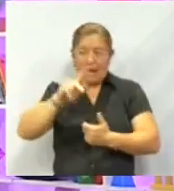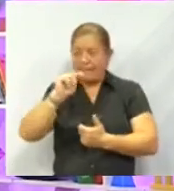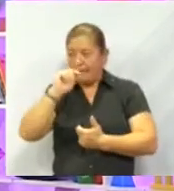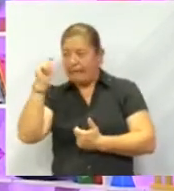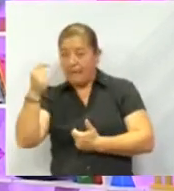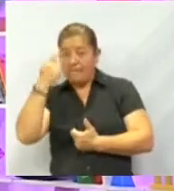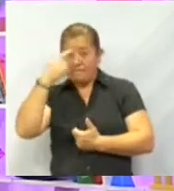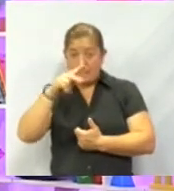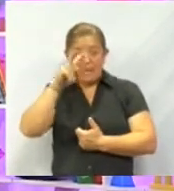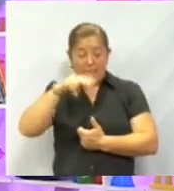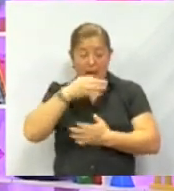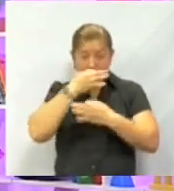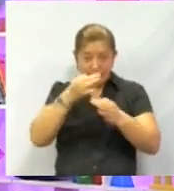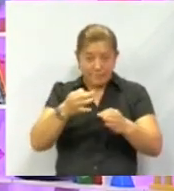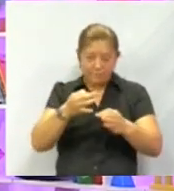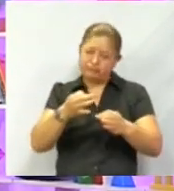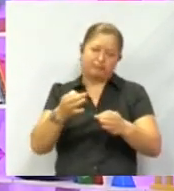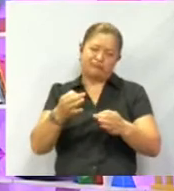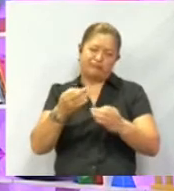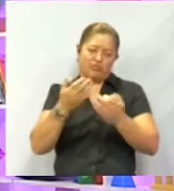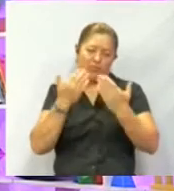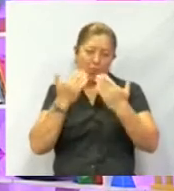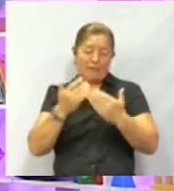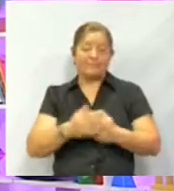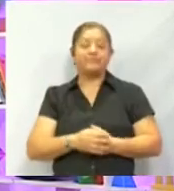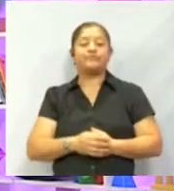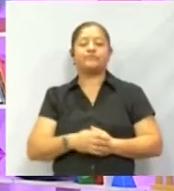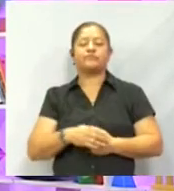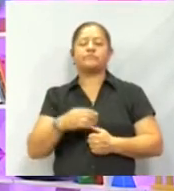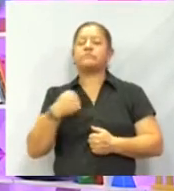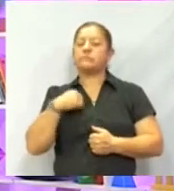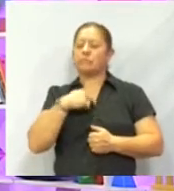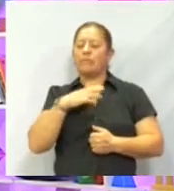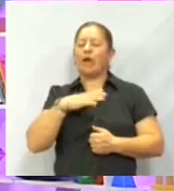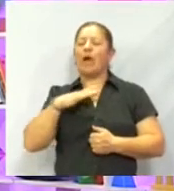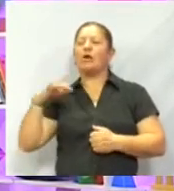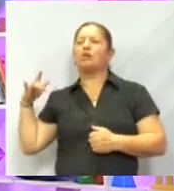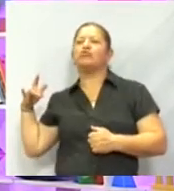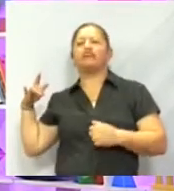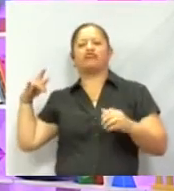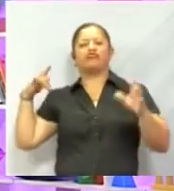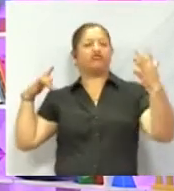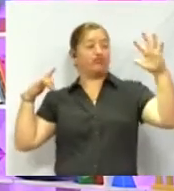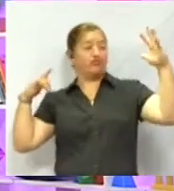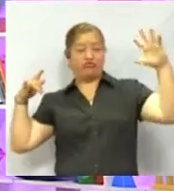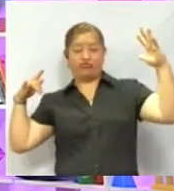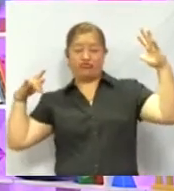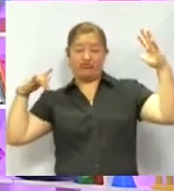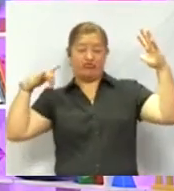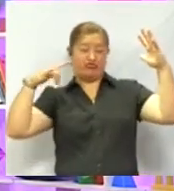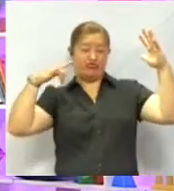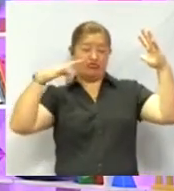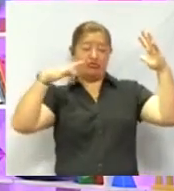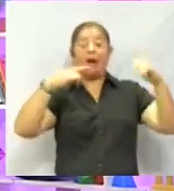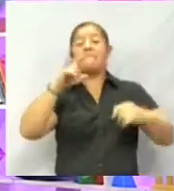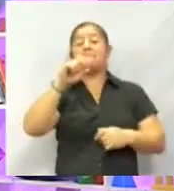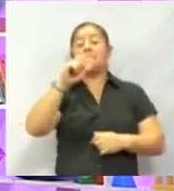corroborarlo. De hecho, sabías que si vamos en un avión pasajero, nos podemos tardar hasta veinte años en llegar.